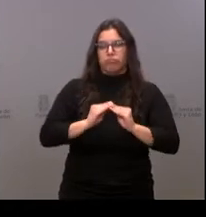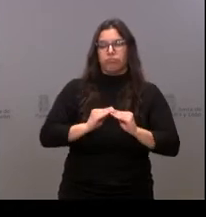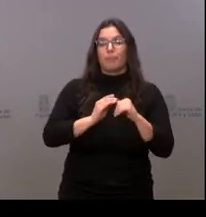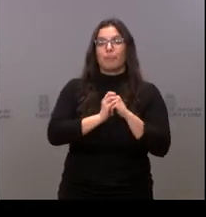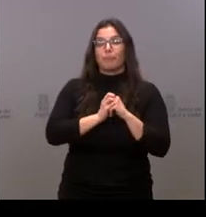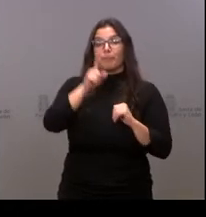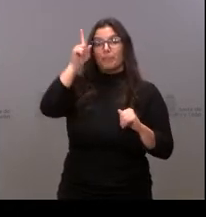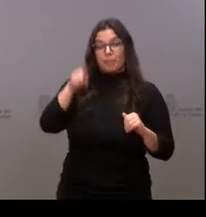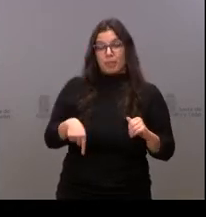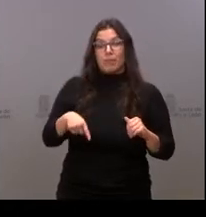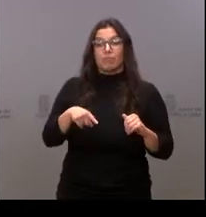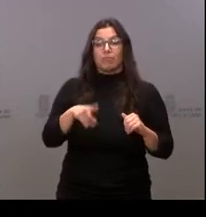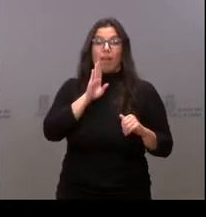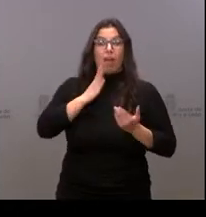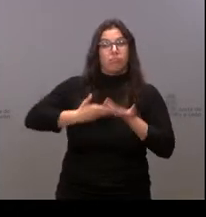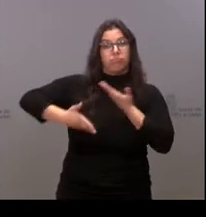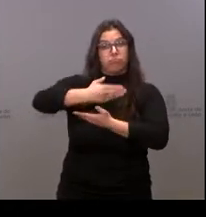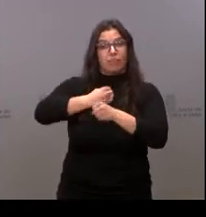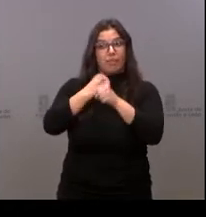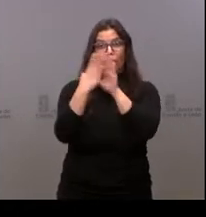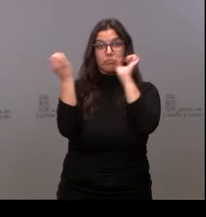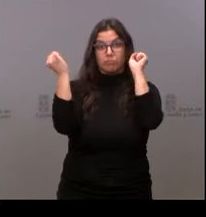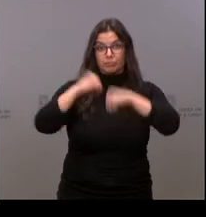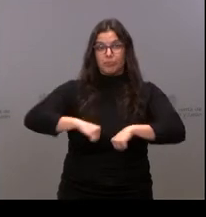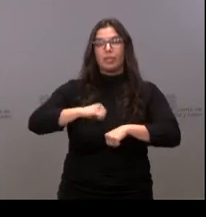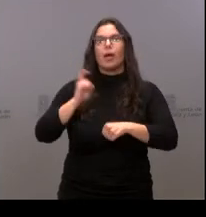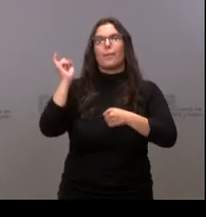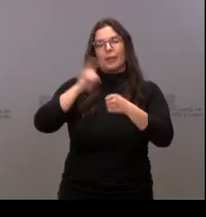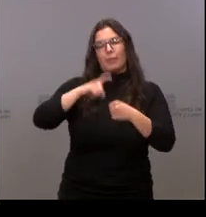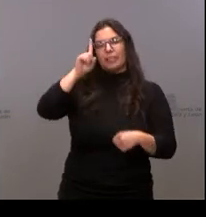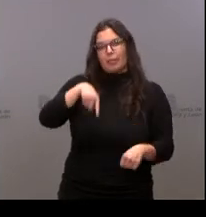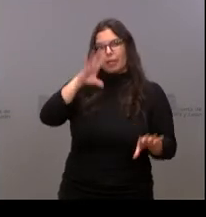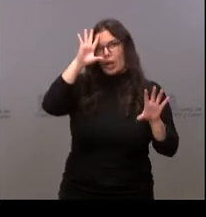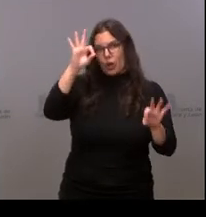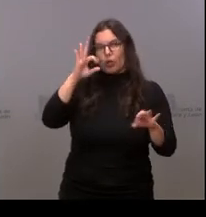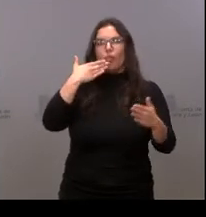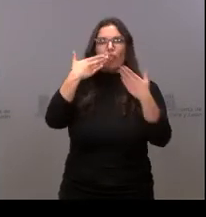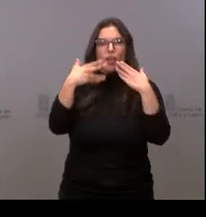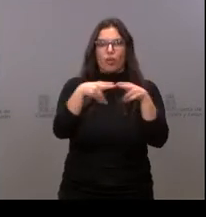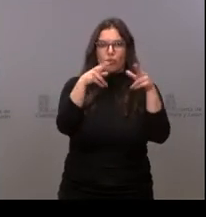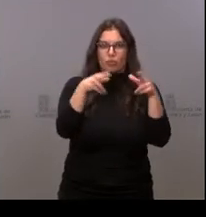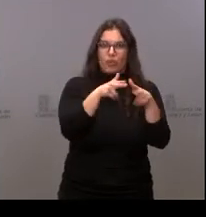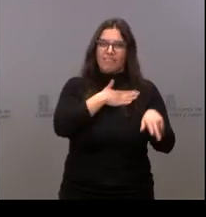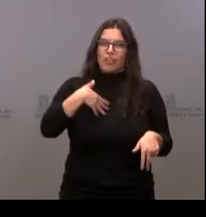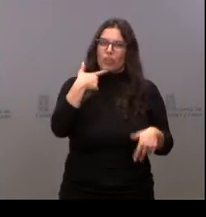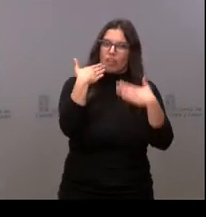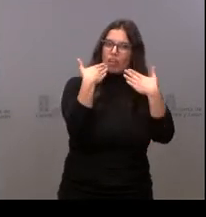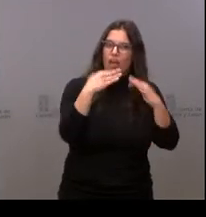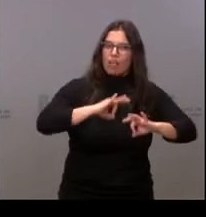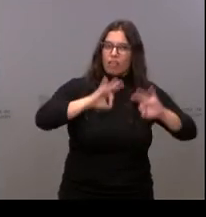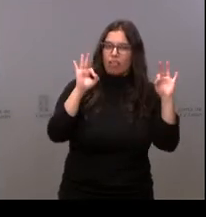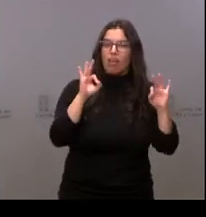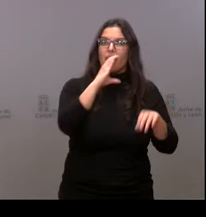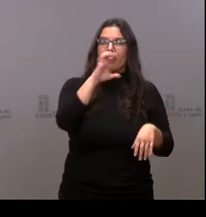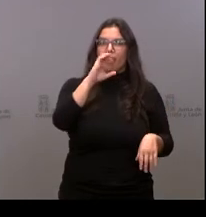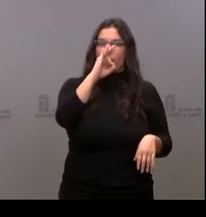ese trabajo conjunto y en ese consenso ha participado claramente el diálogo social, a los que quiero agradecer, a la